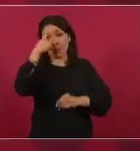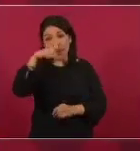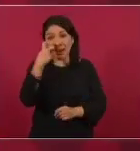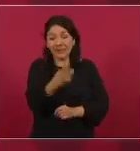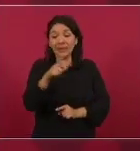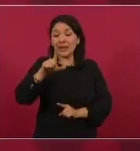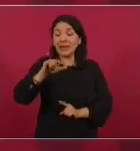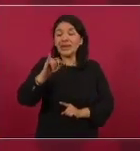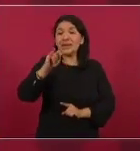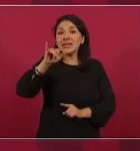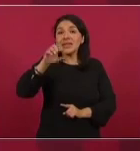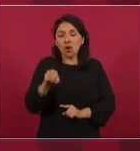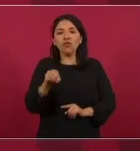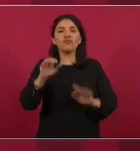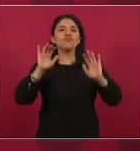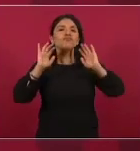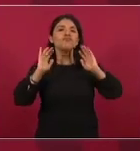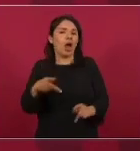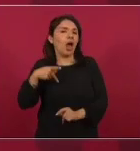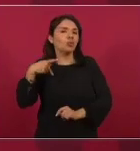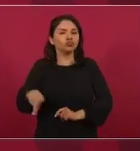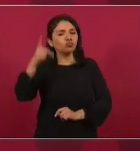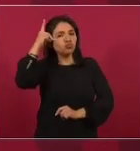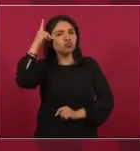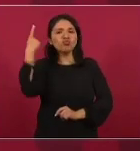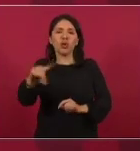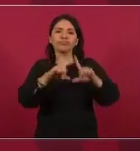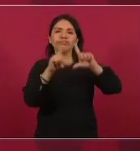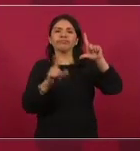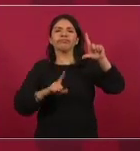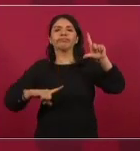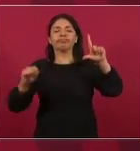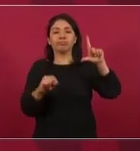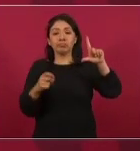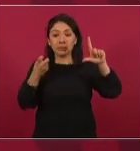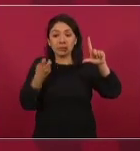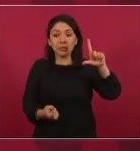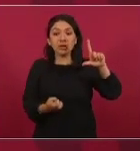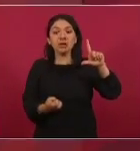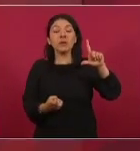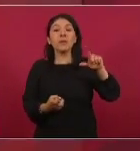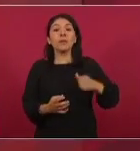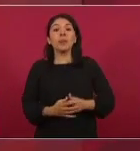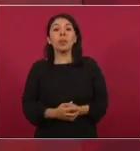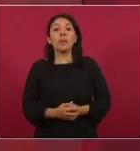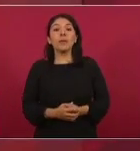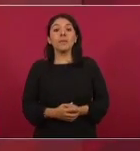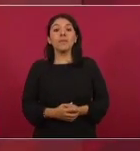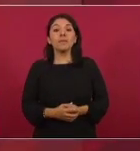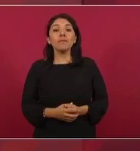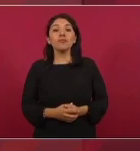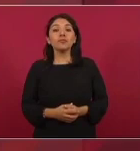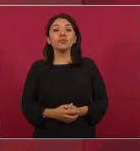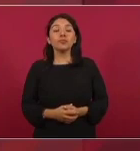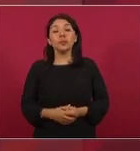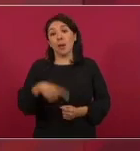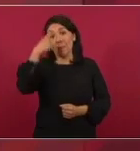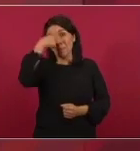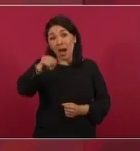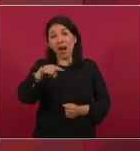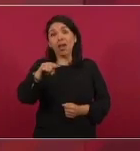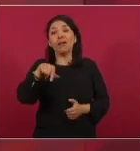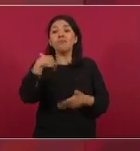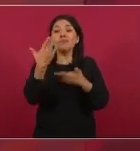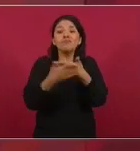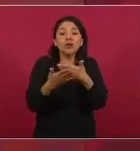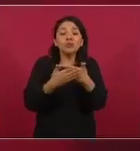sea propiedad de la nación y que no se cometa ningún